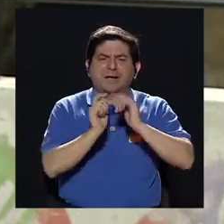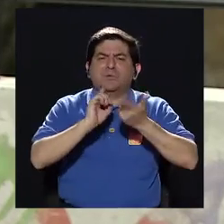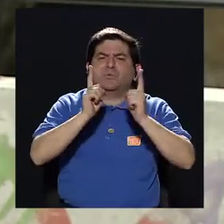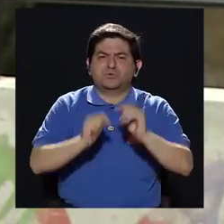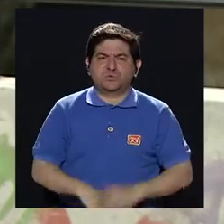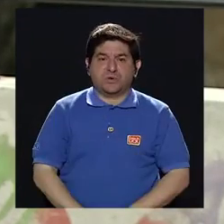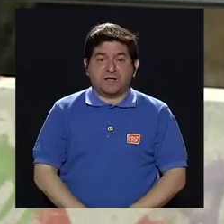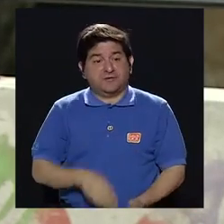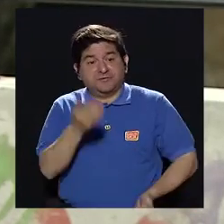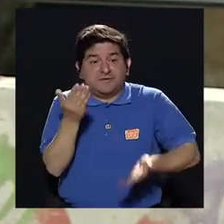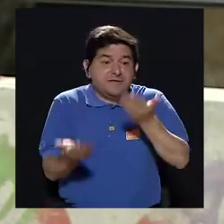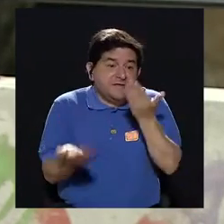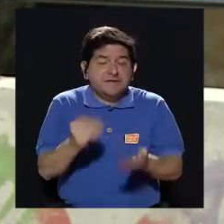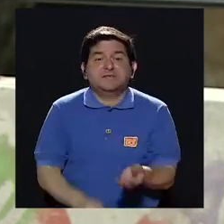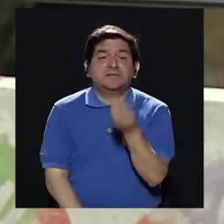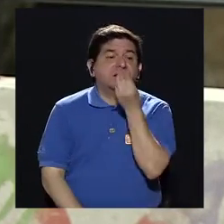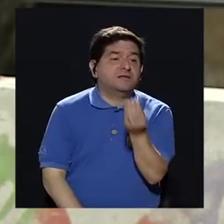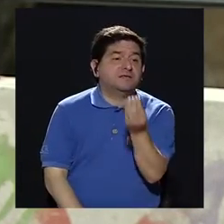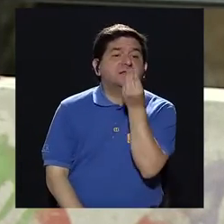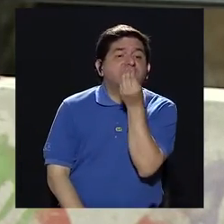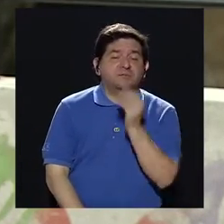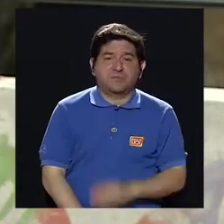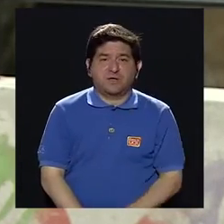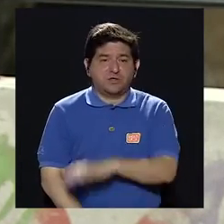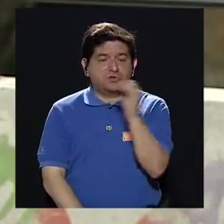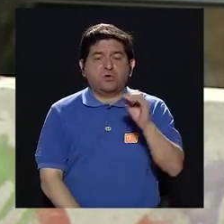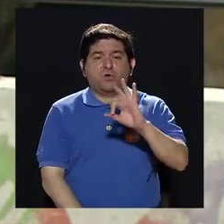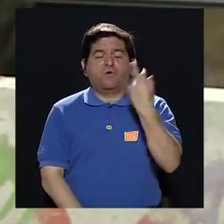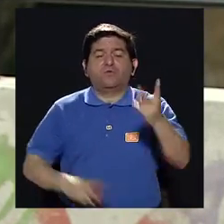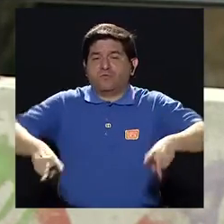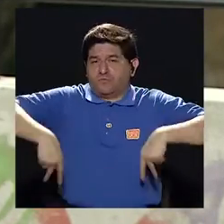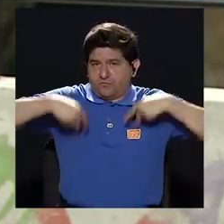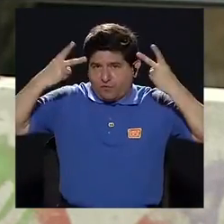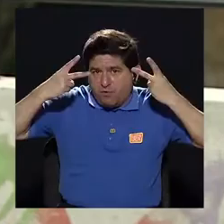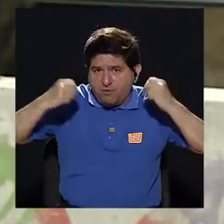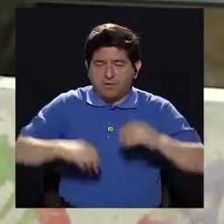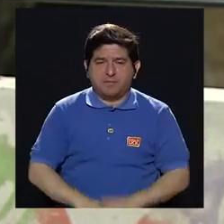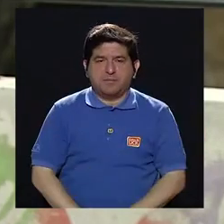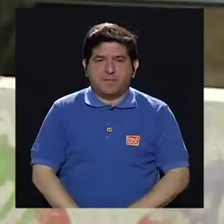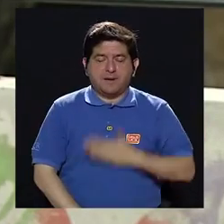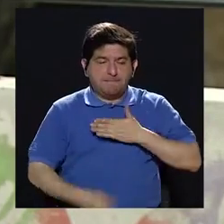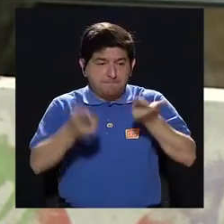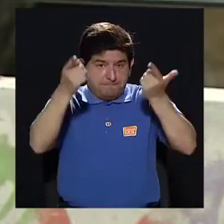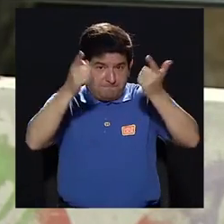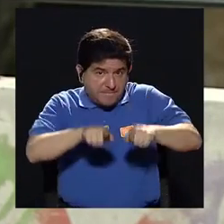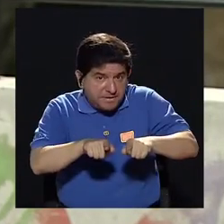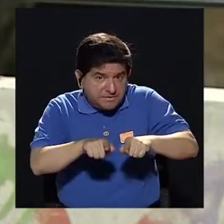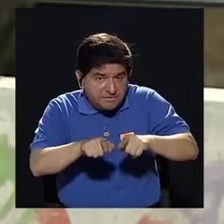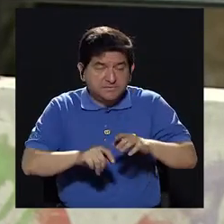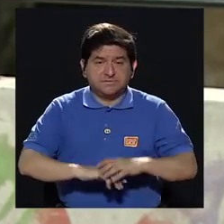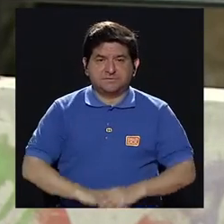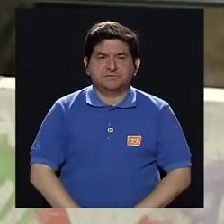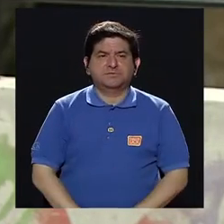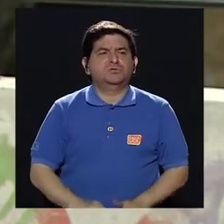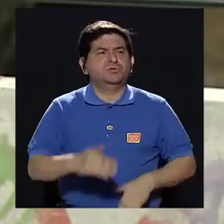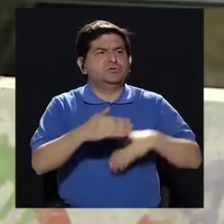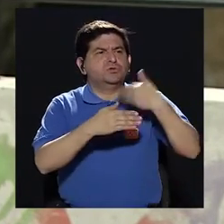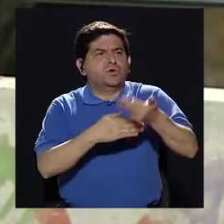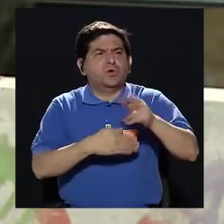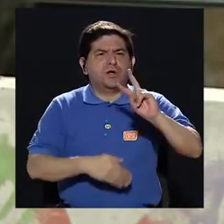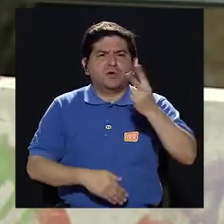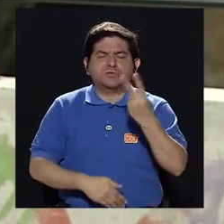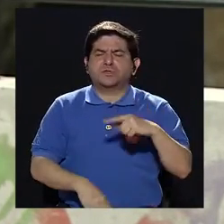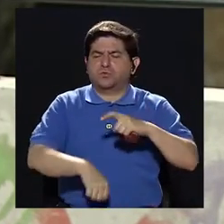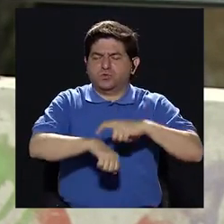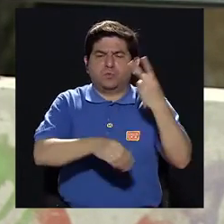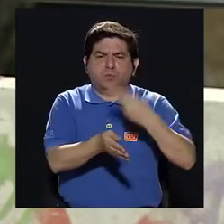cambios tengo que hacer, que ya sea que tal vez en alimentación, en el estilo de vida. En mi caso, por ejemplo, después